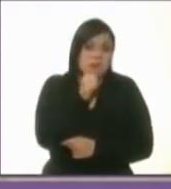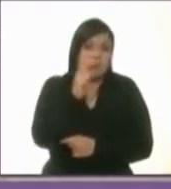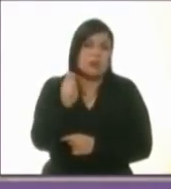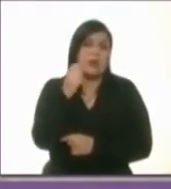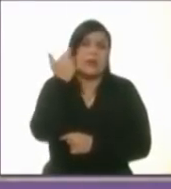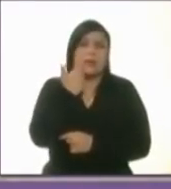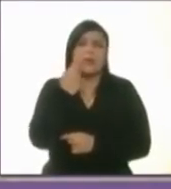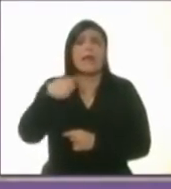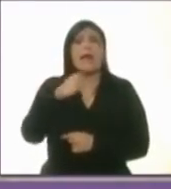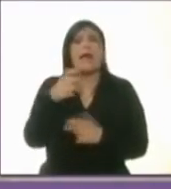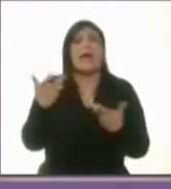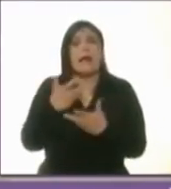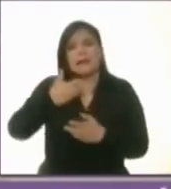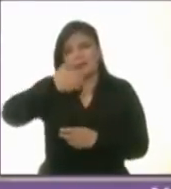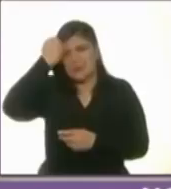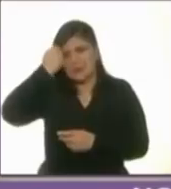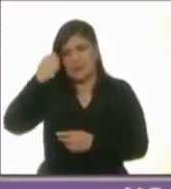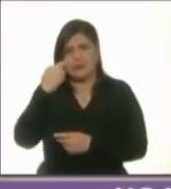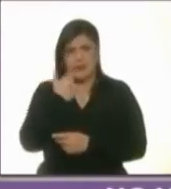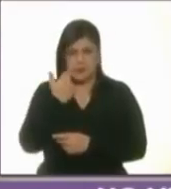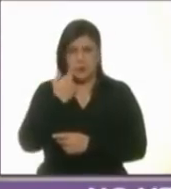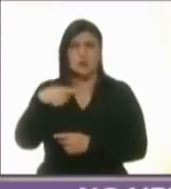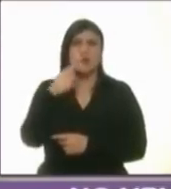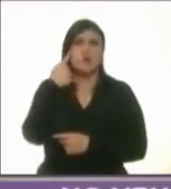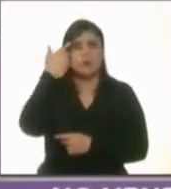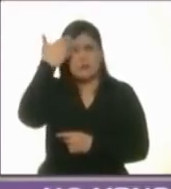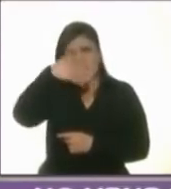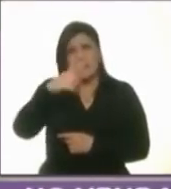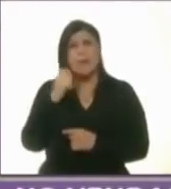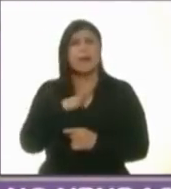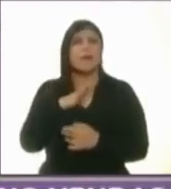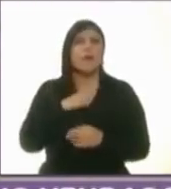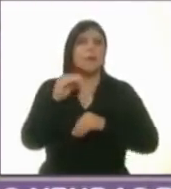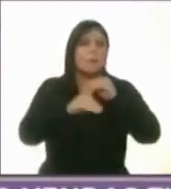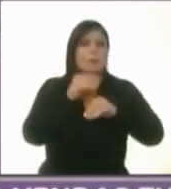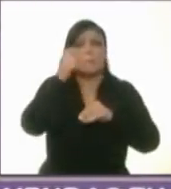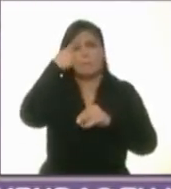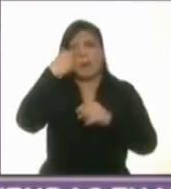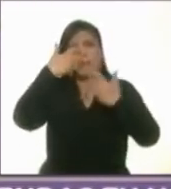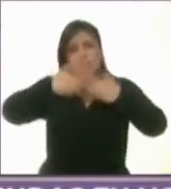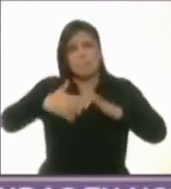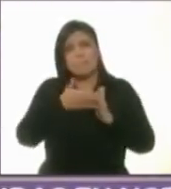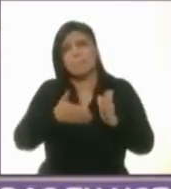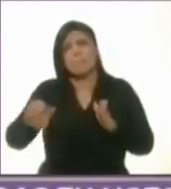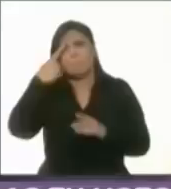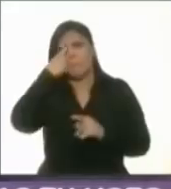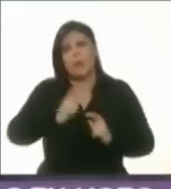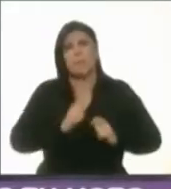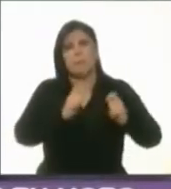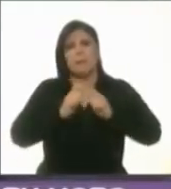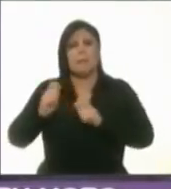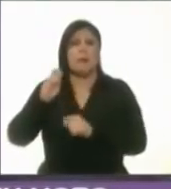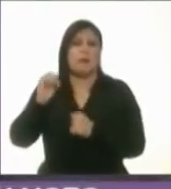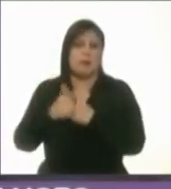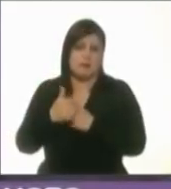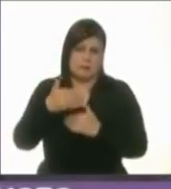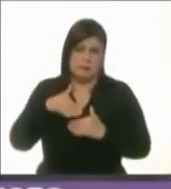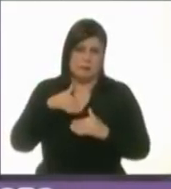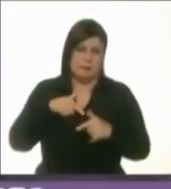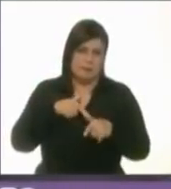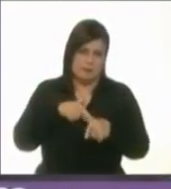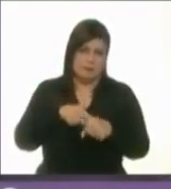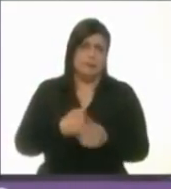Rascón, y tenga conocimiento de cómo se llevan a cabo los procesos de designación. Adelante, candidato. En obra